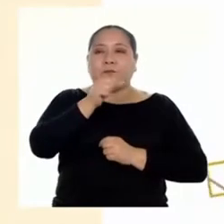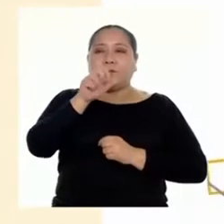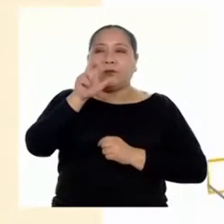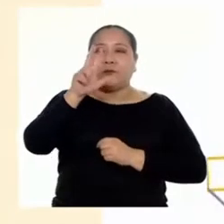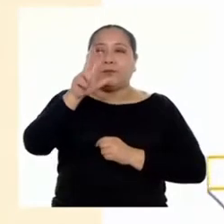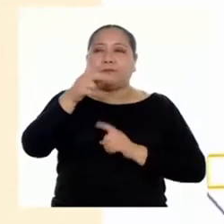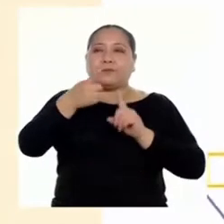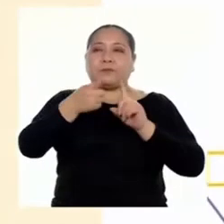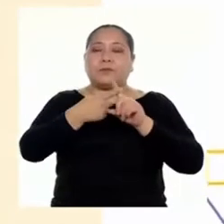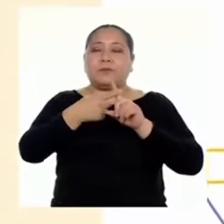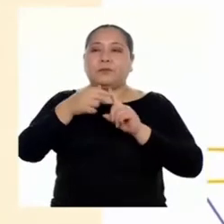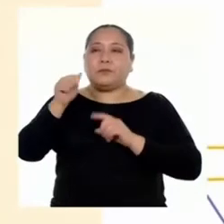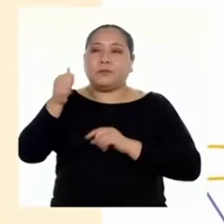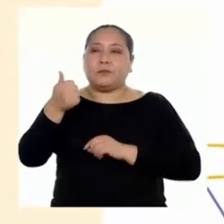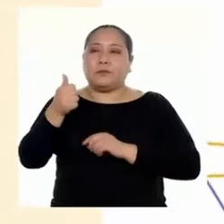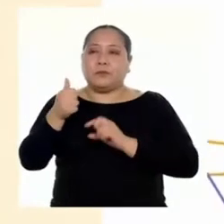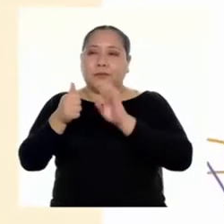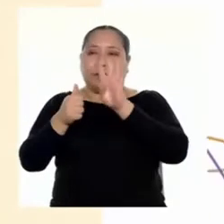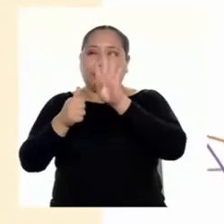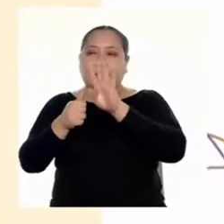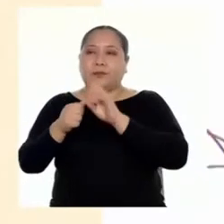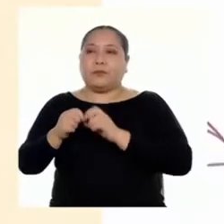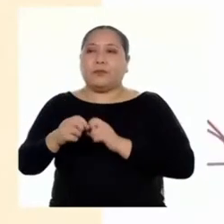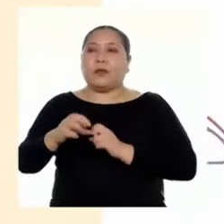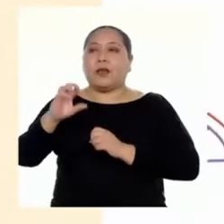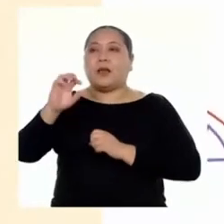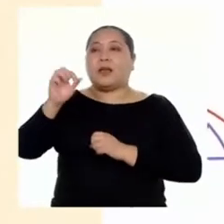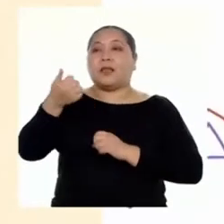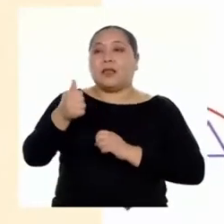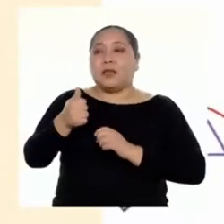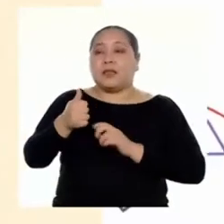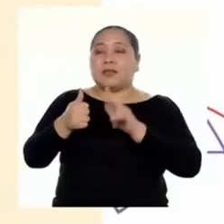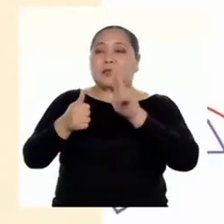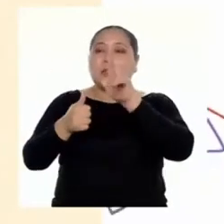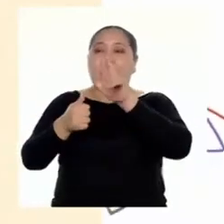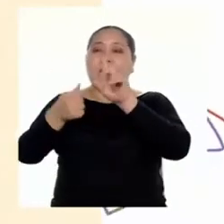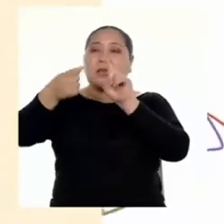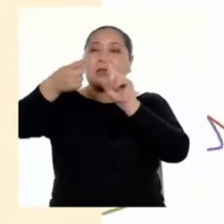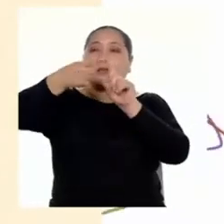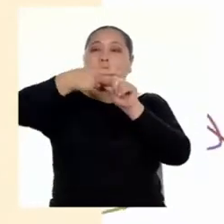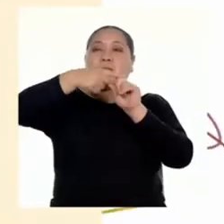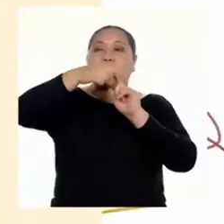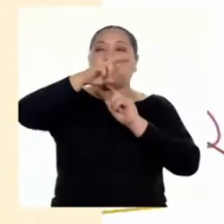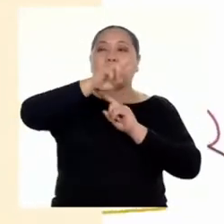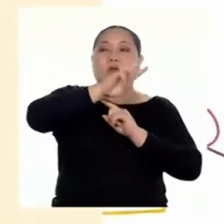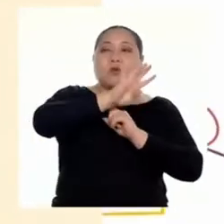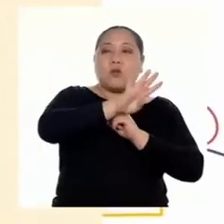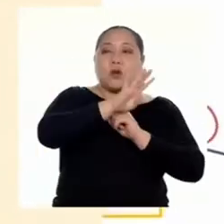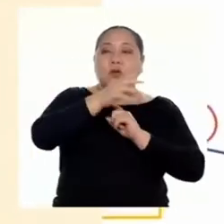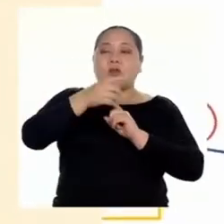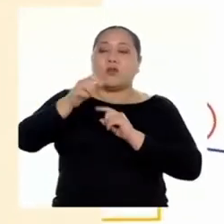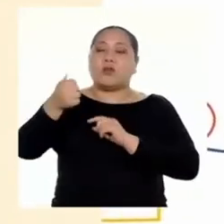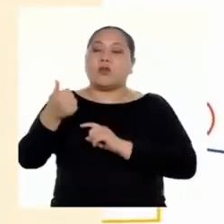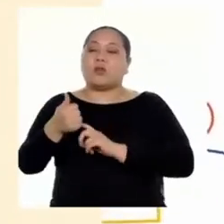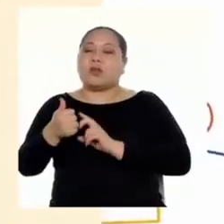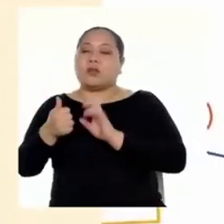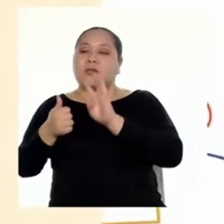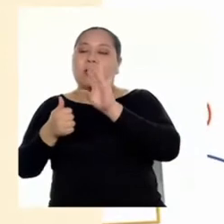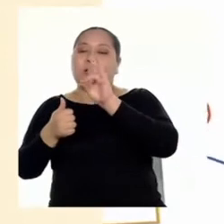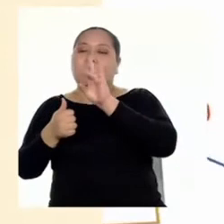cuarta. Sumamos los exponentes y el resultado es 10 elevada a la séptima.